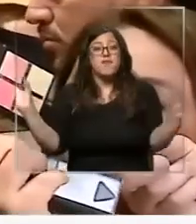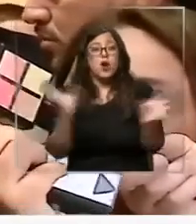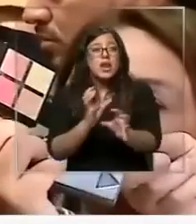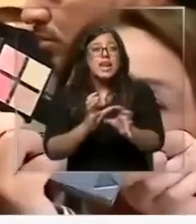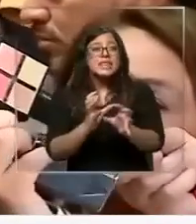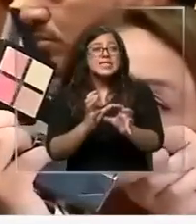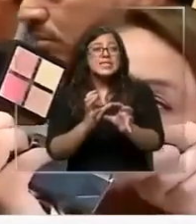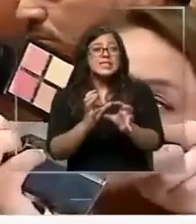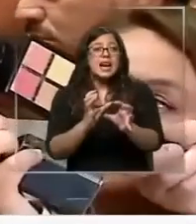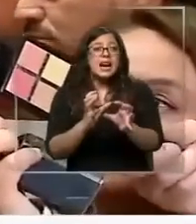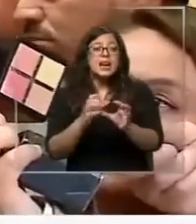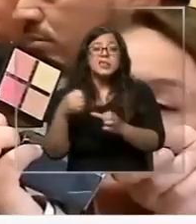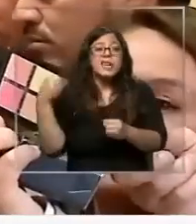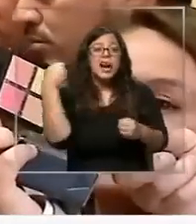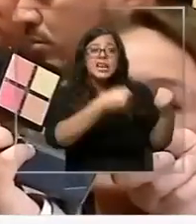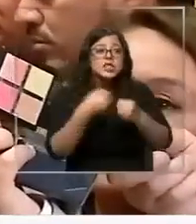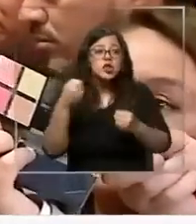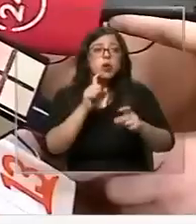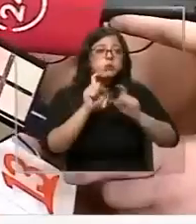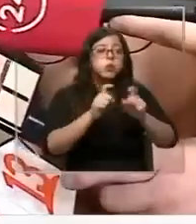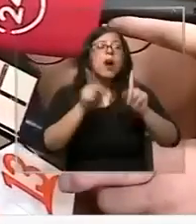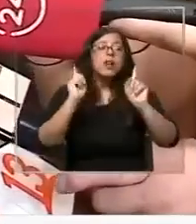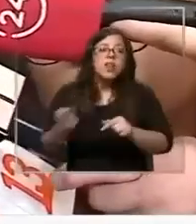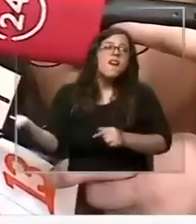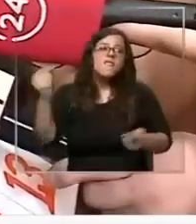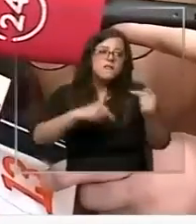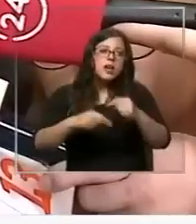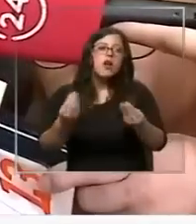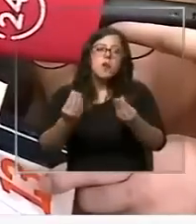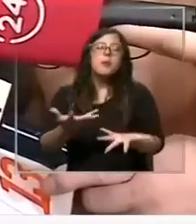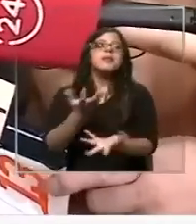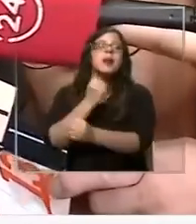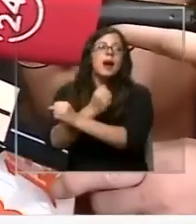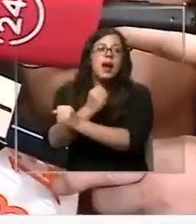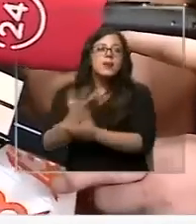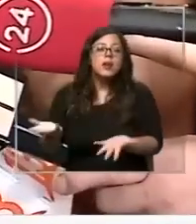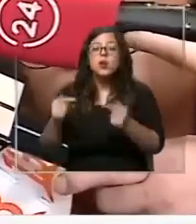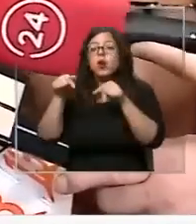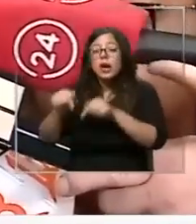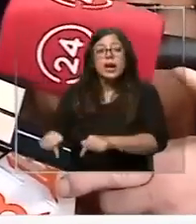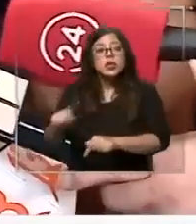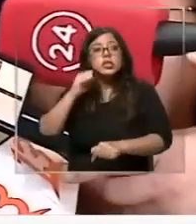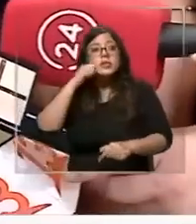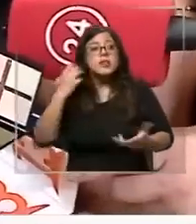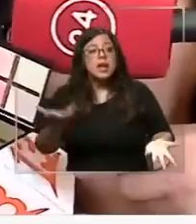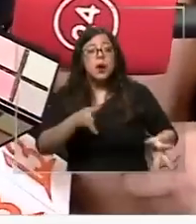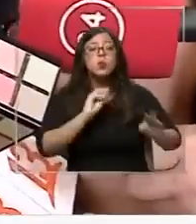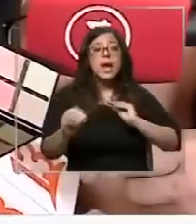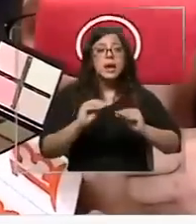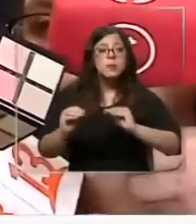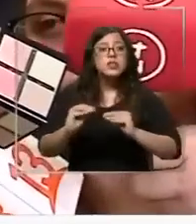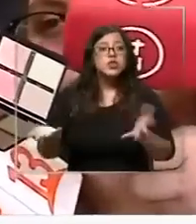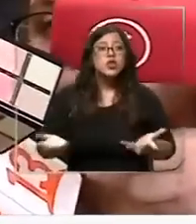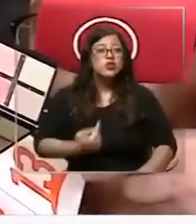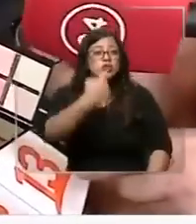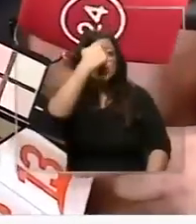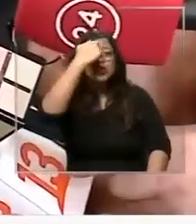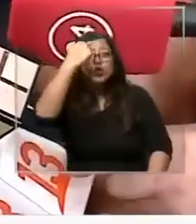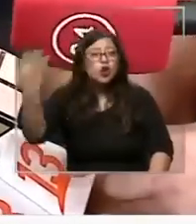y hay una agresión manifiesta, sin lugar a duda tienen que estar las fuerzas públicas. Creo que es una recomendación burda,